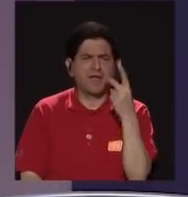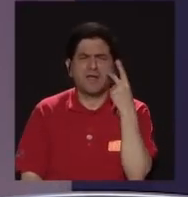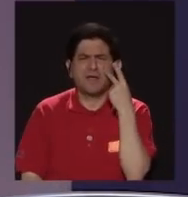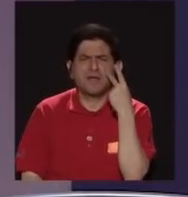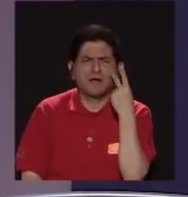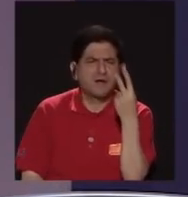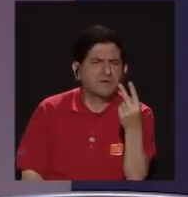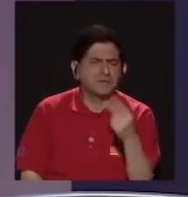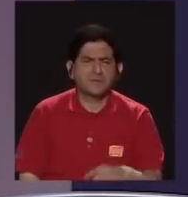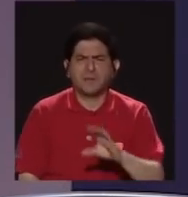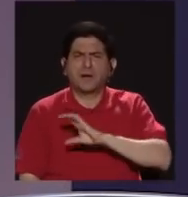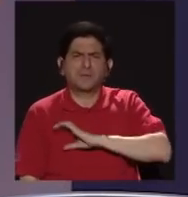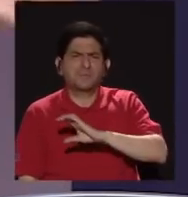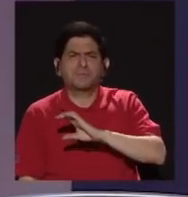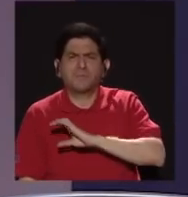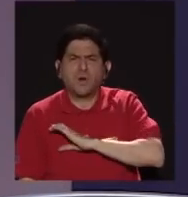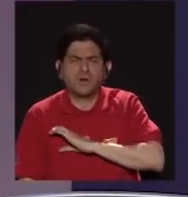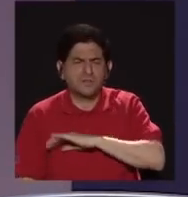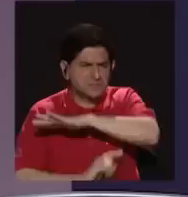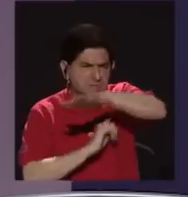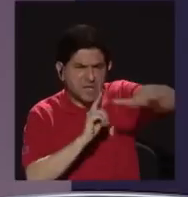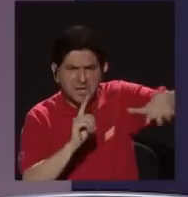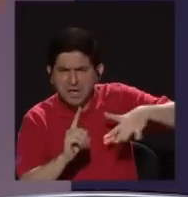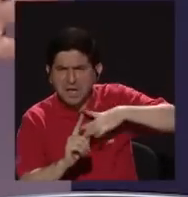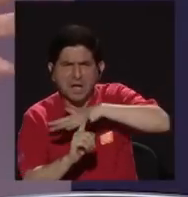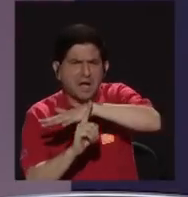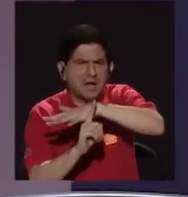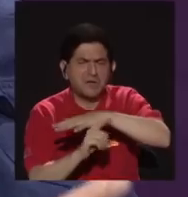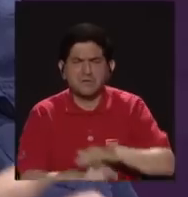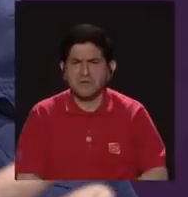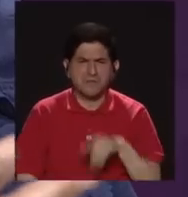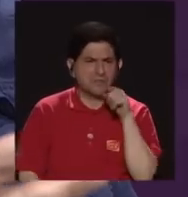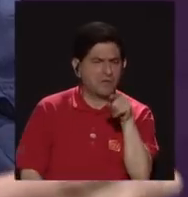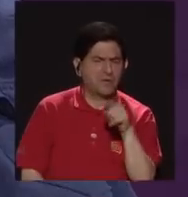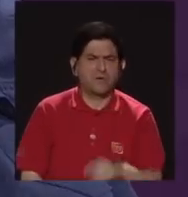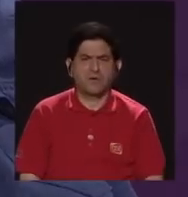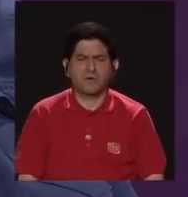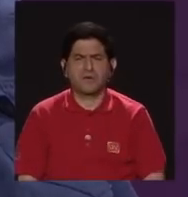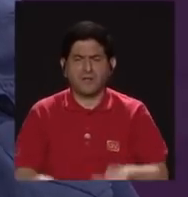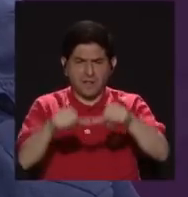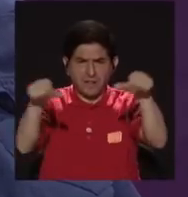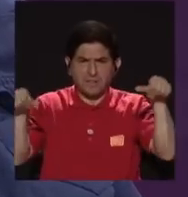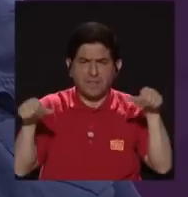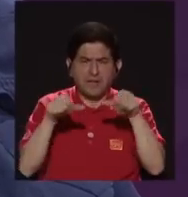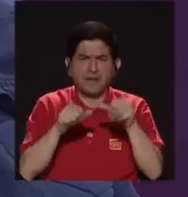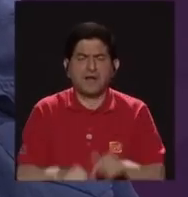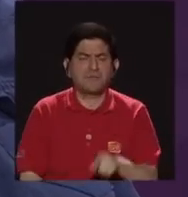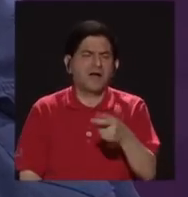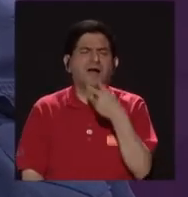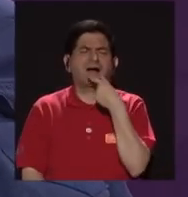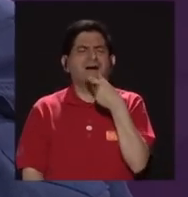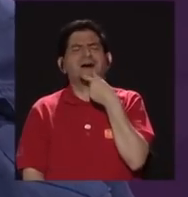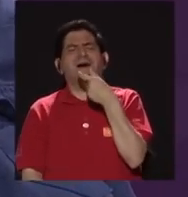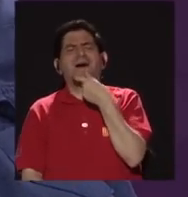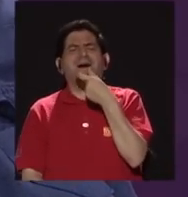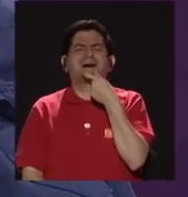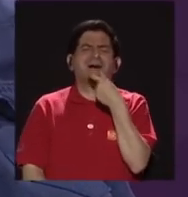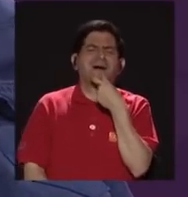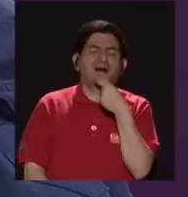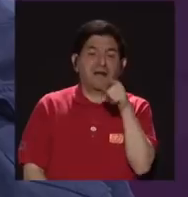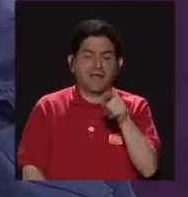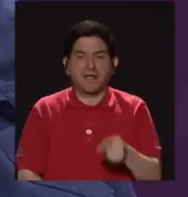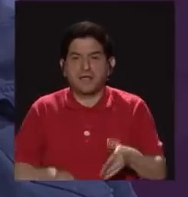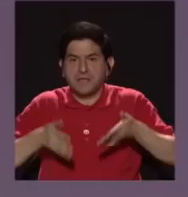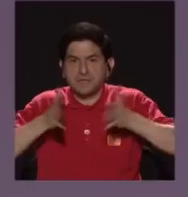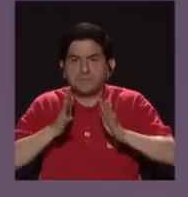cómo los policías que estaban alrededor del aula donde ellas estaban se reían, se burlaban mientras ellas se